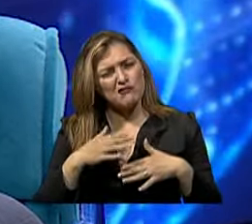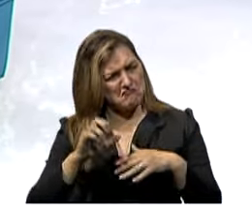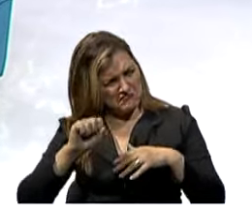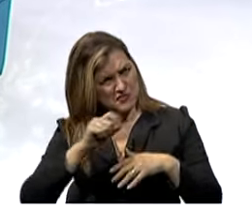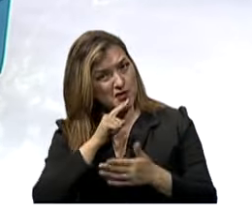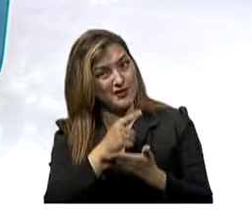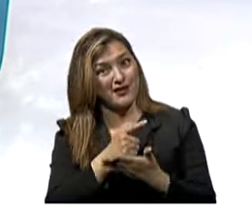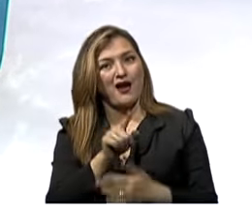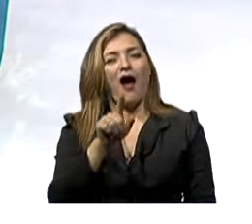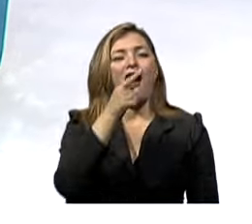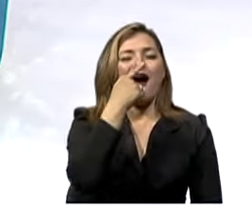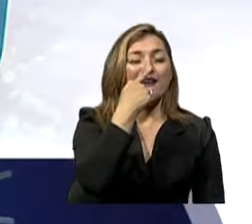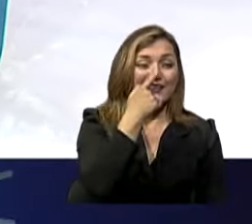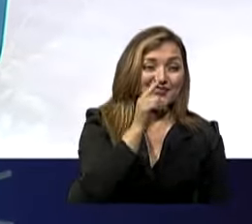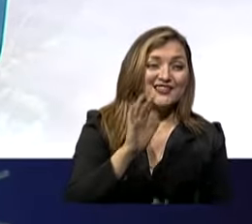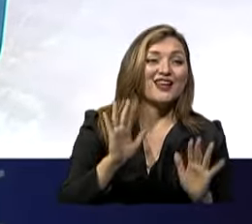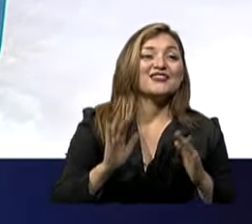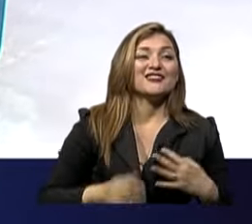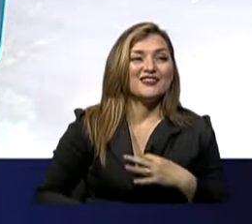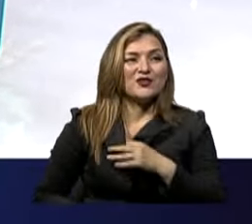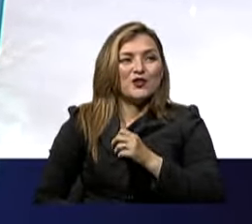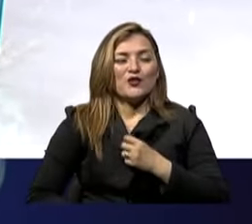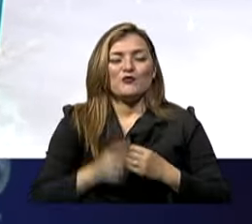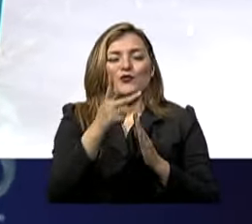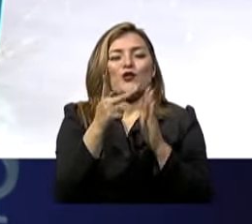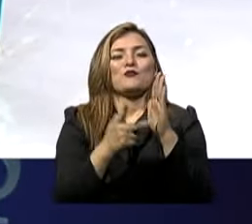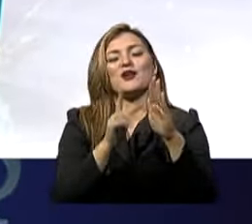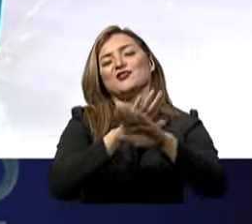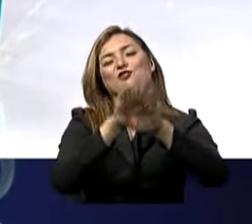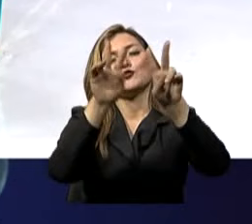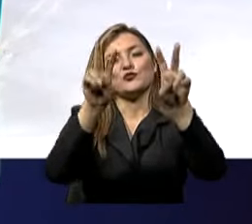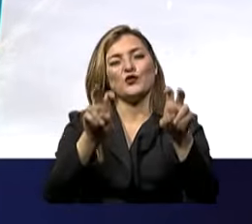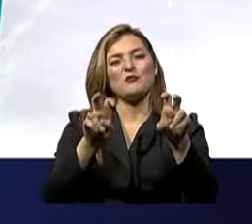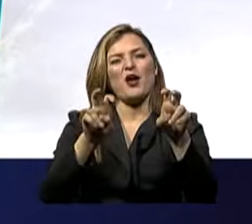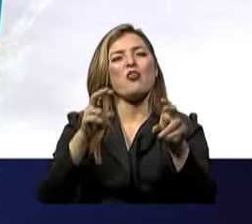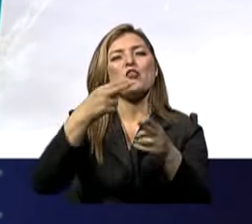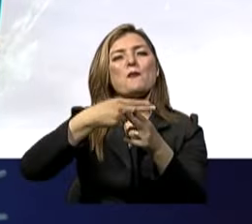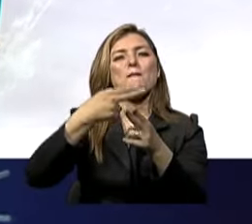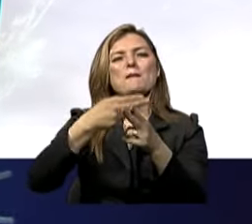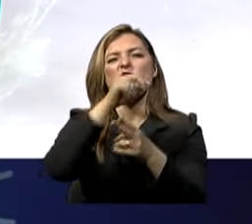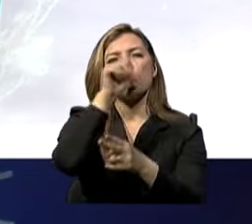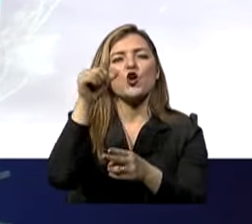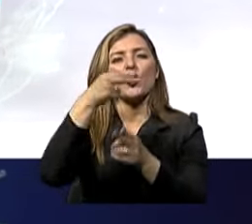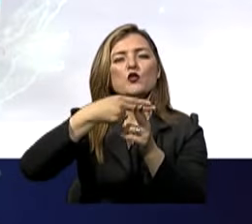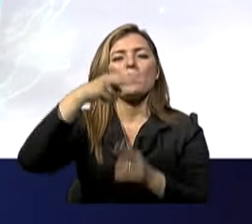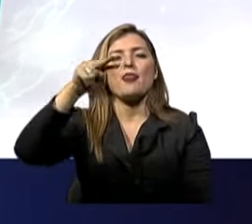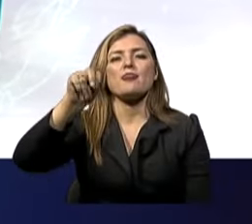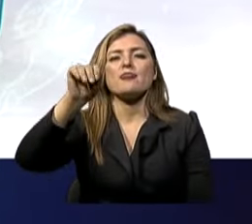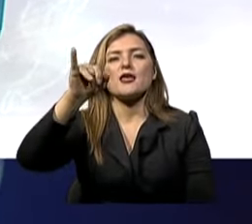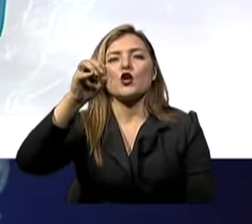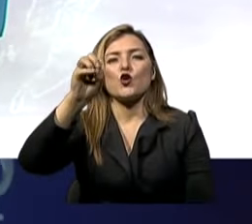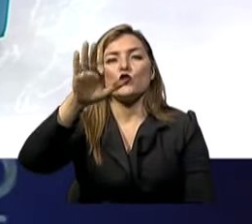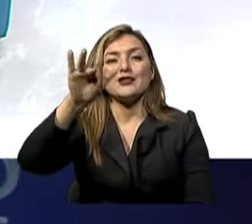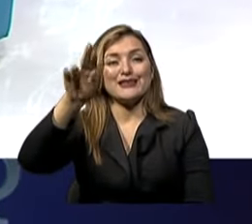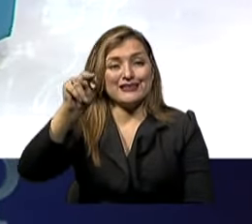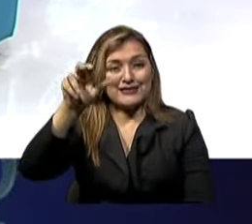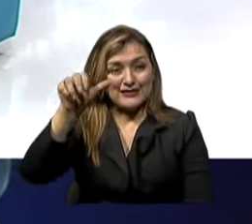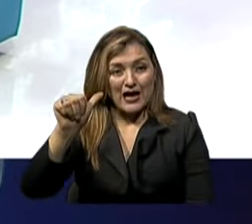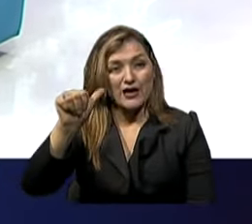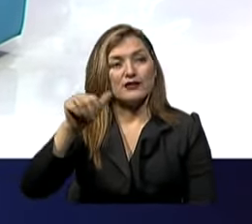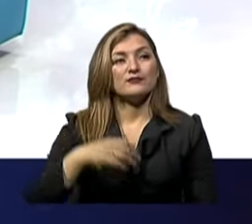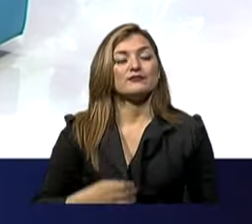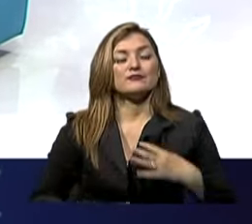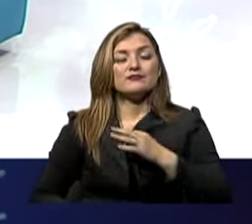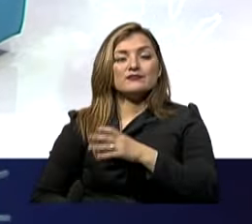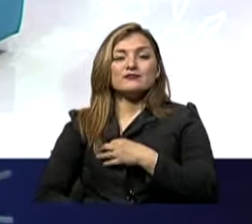interesantísimo Porque nosotros Podríamos dedicar Programas enteros A hablar de la nicotina Como tal Yo quiero aprovechar El instante Simplemente